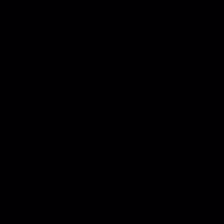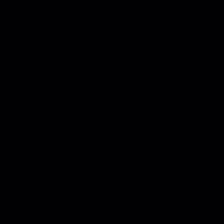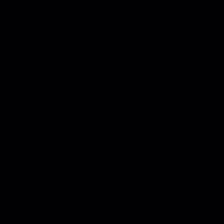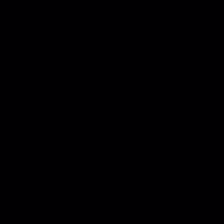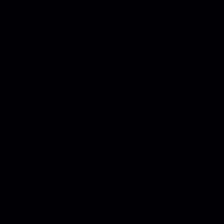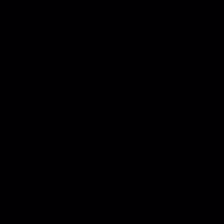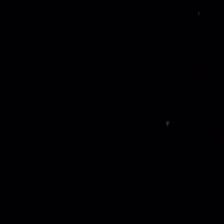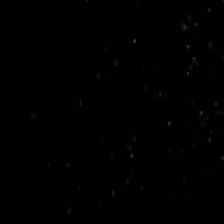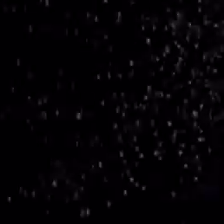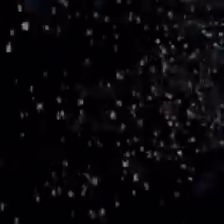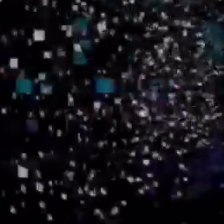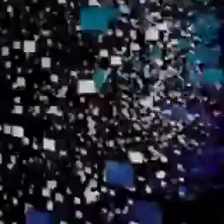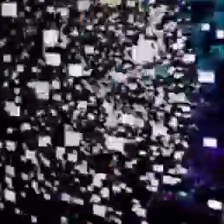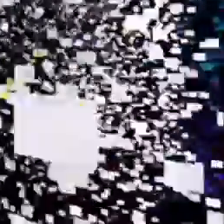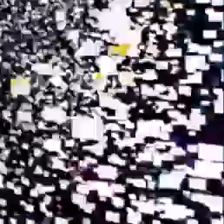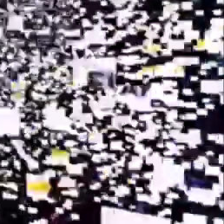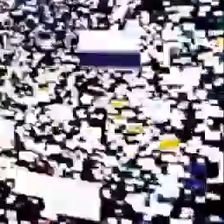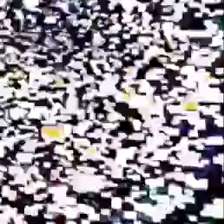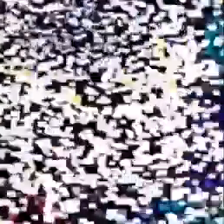Thank